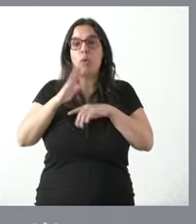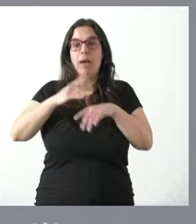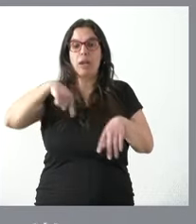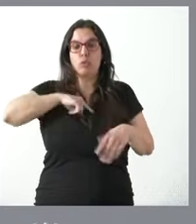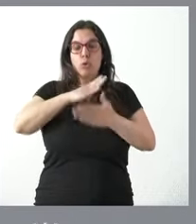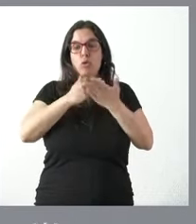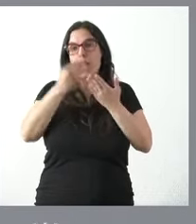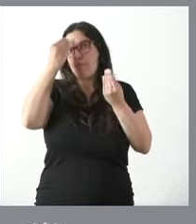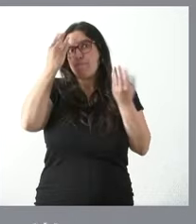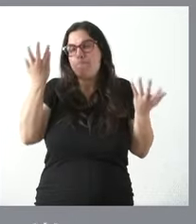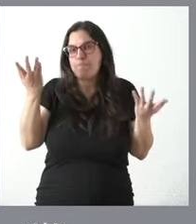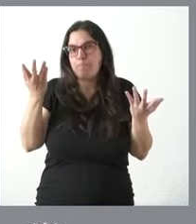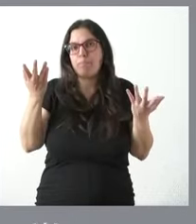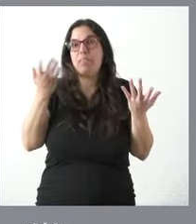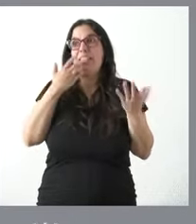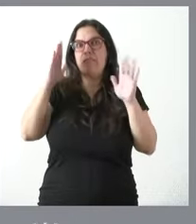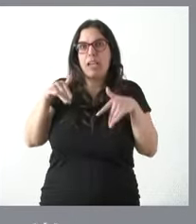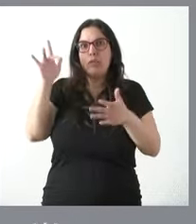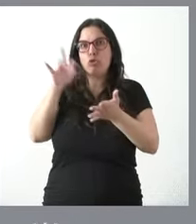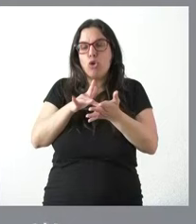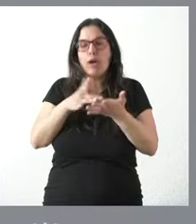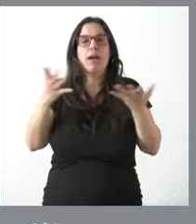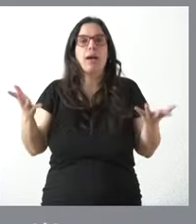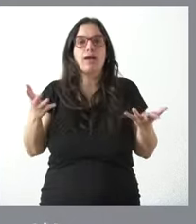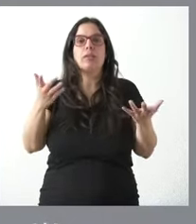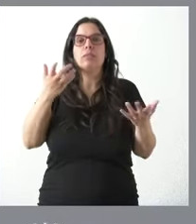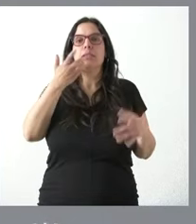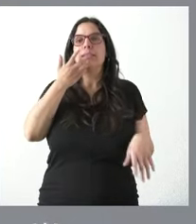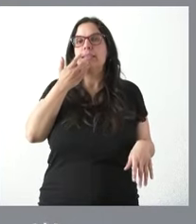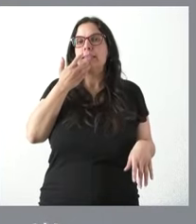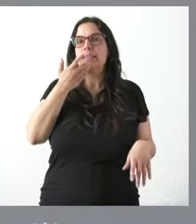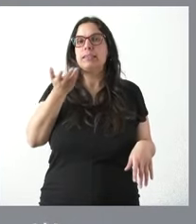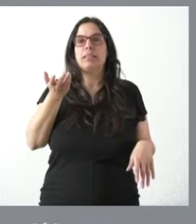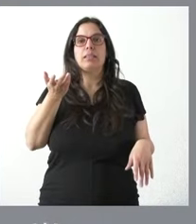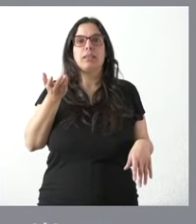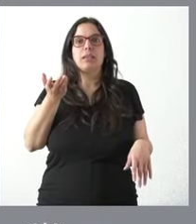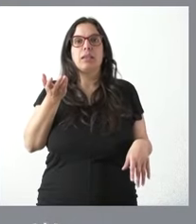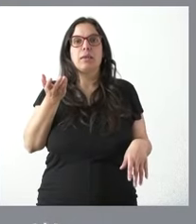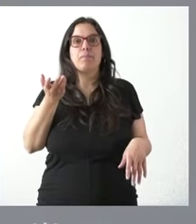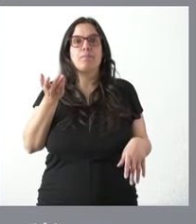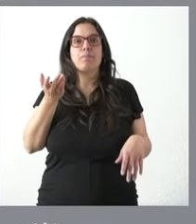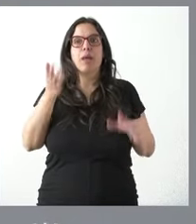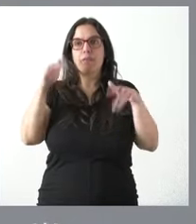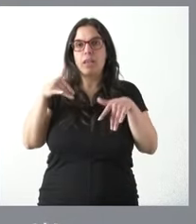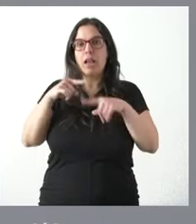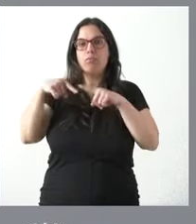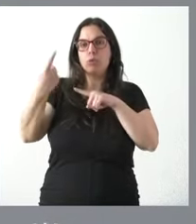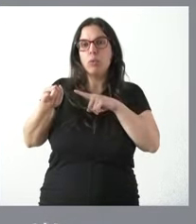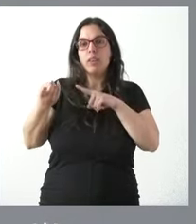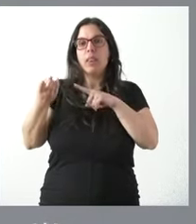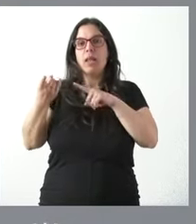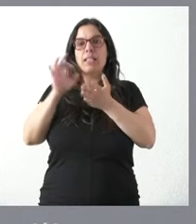autónoma si finalmente se produjera si de esto se derivara algún tipo de fusión de algunos